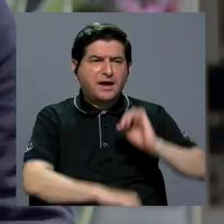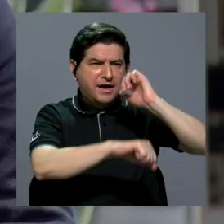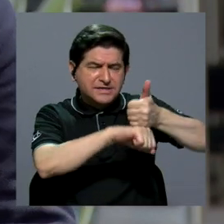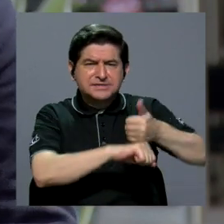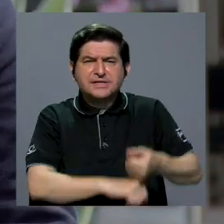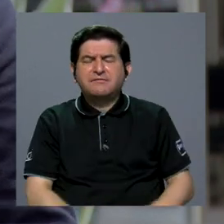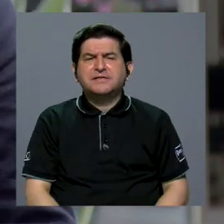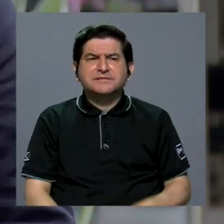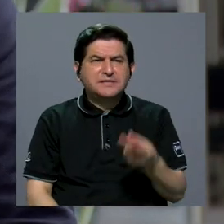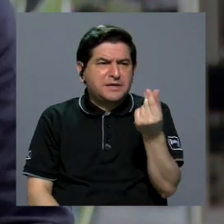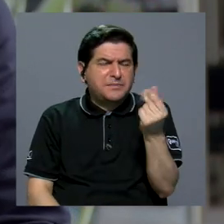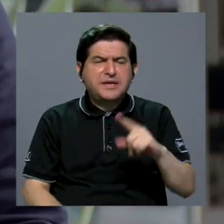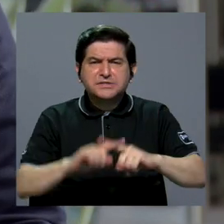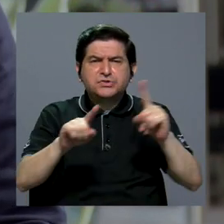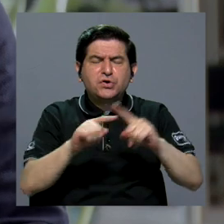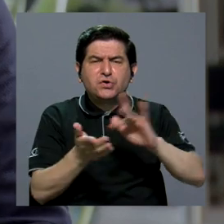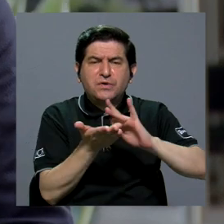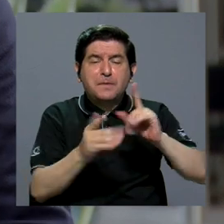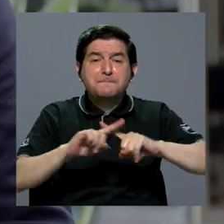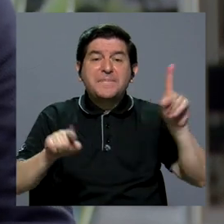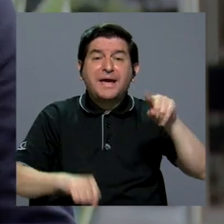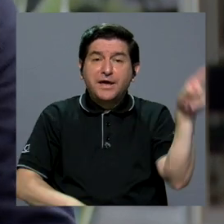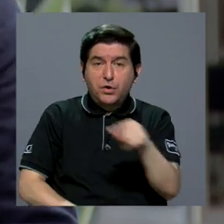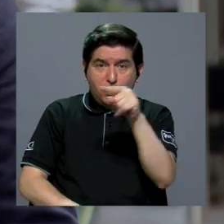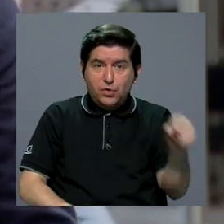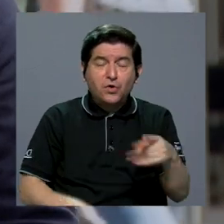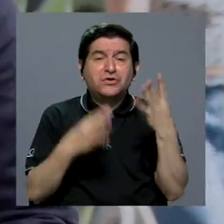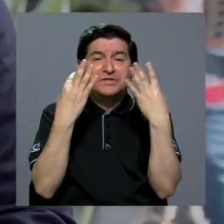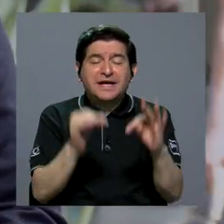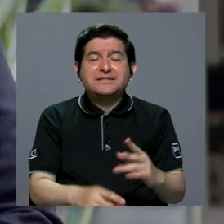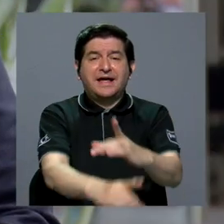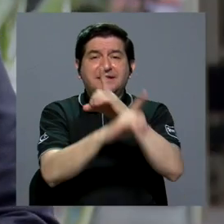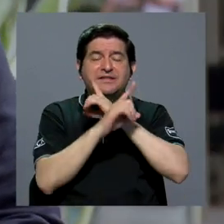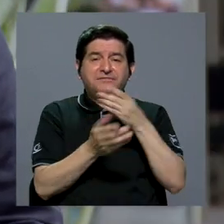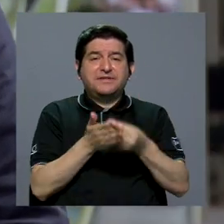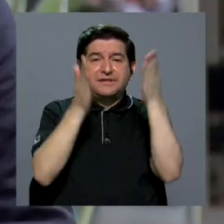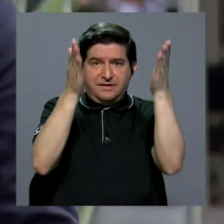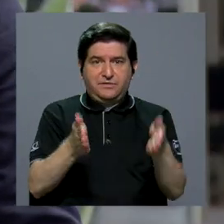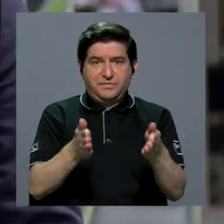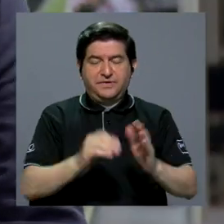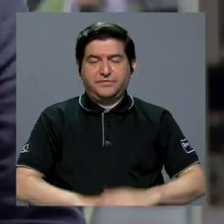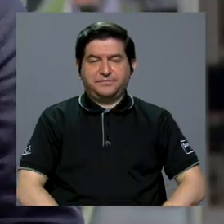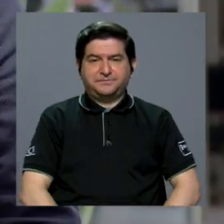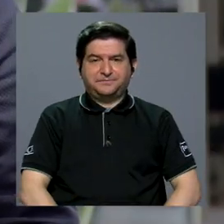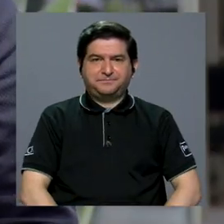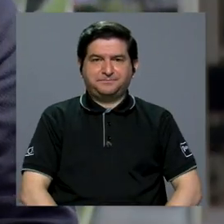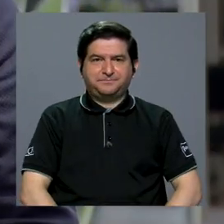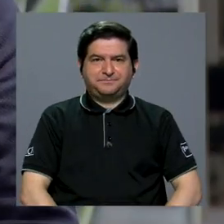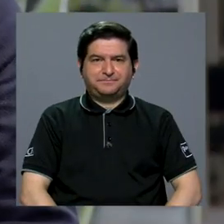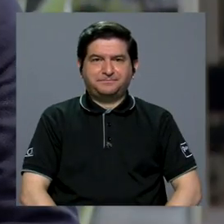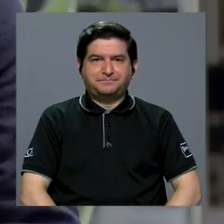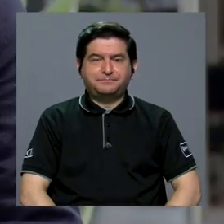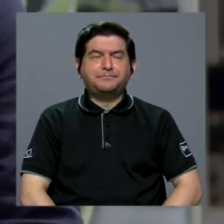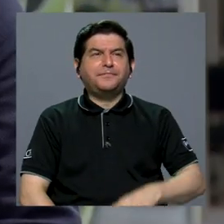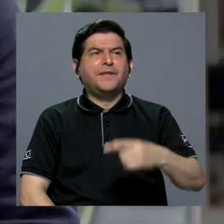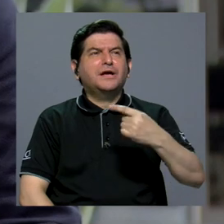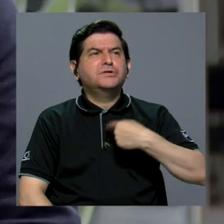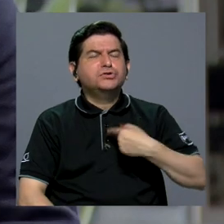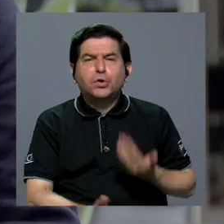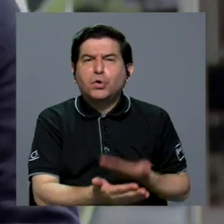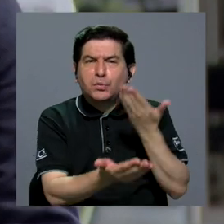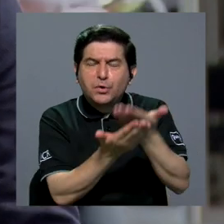fijaba el precio de los medicamentos, sin embargo, eso se eliminó en procura de defensa del consumidor, efectivamente. Lo que yo